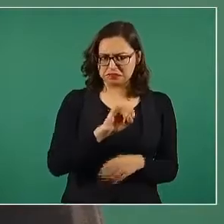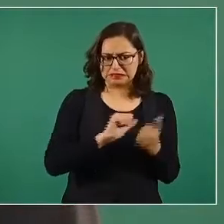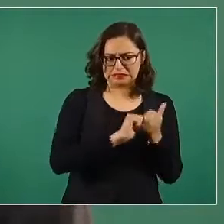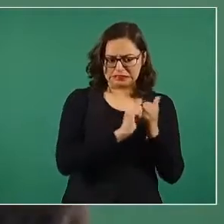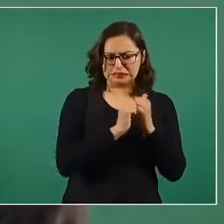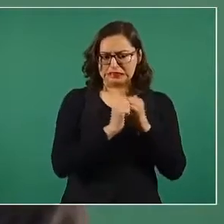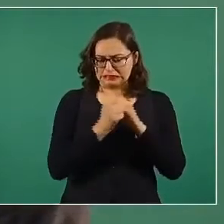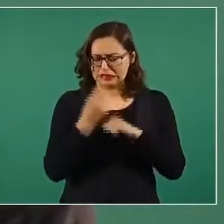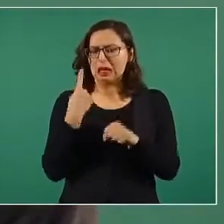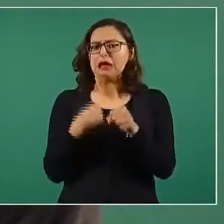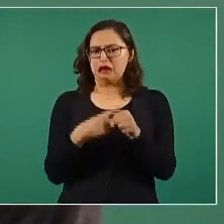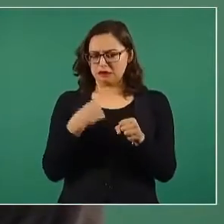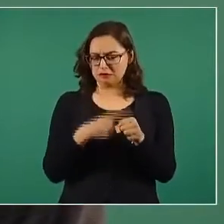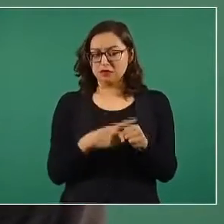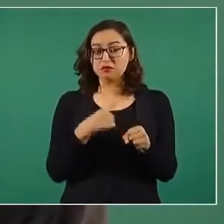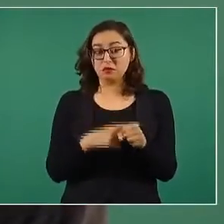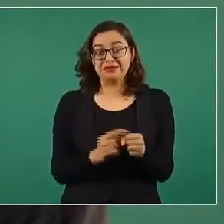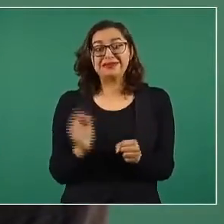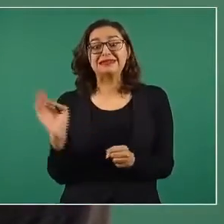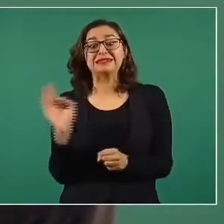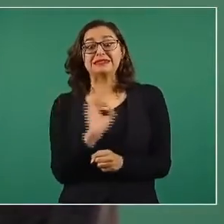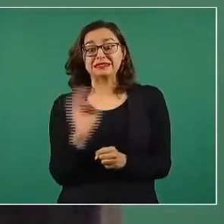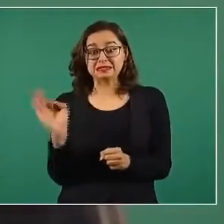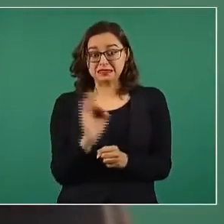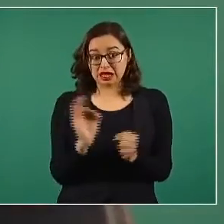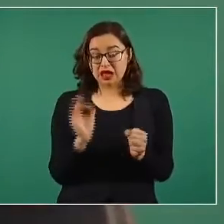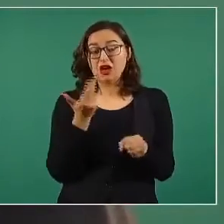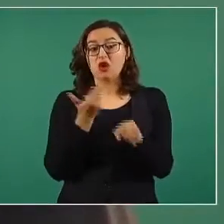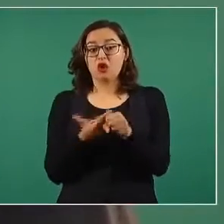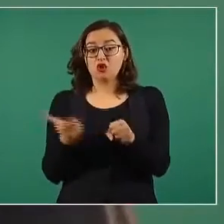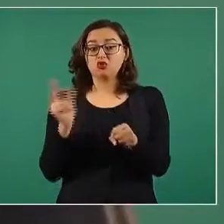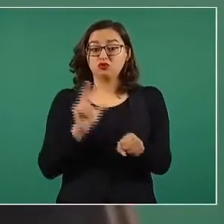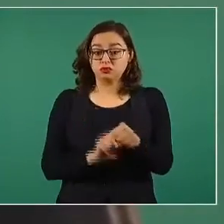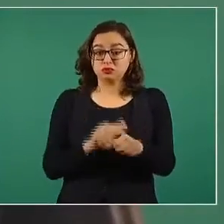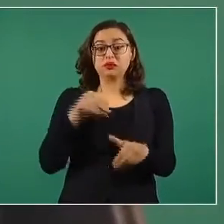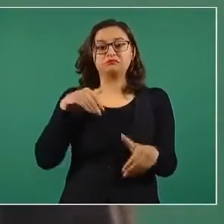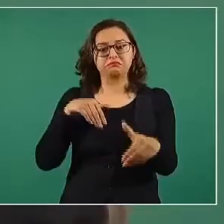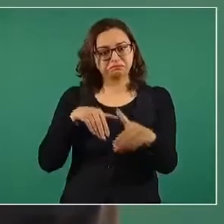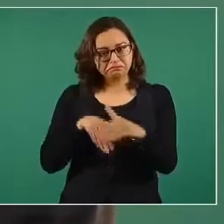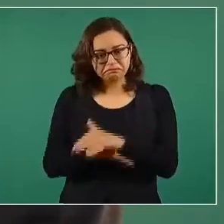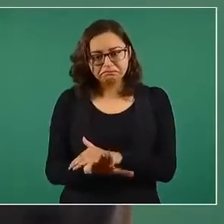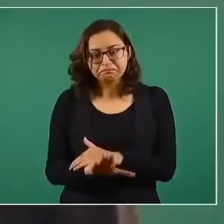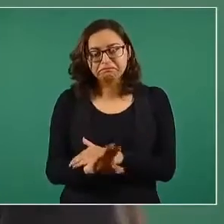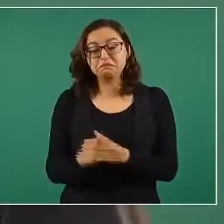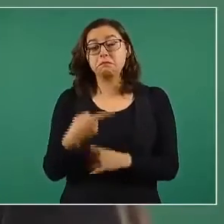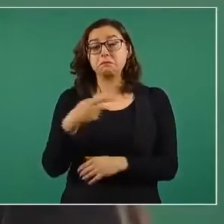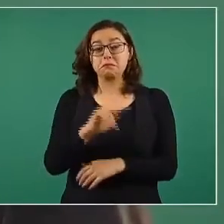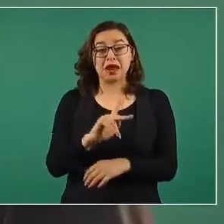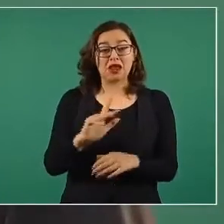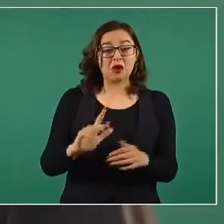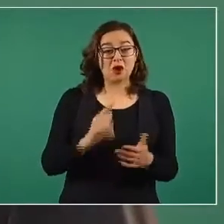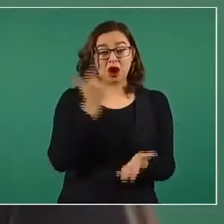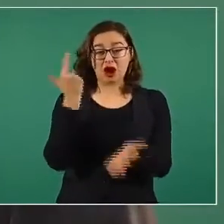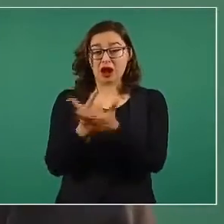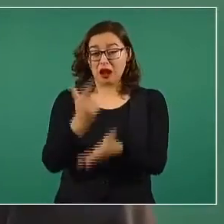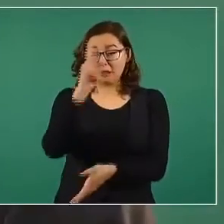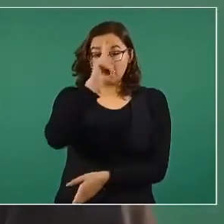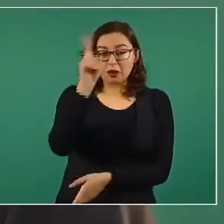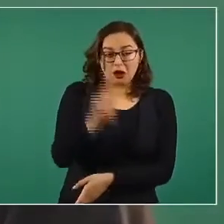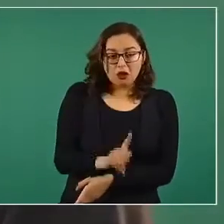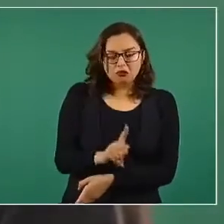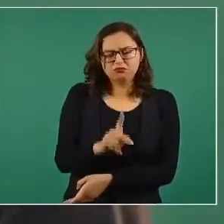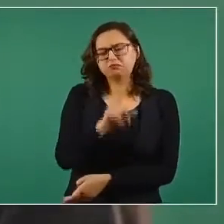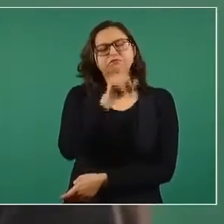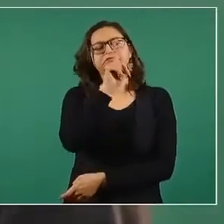pero no se agrava y lo más importante, no pierde la vida. Entonces,